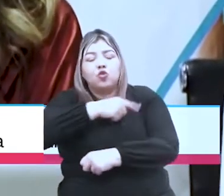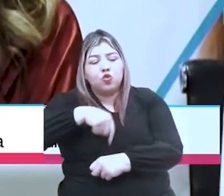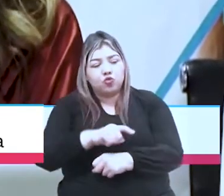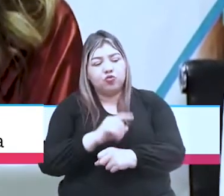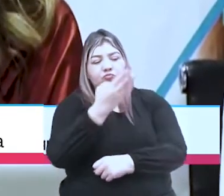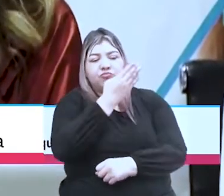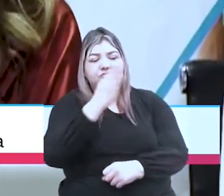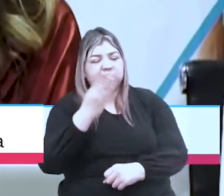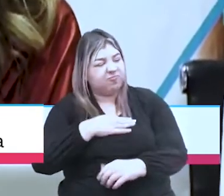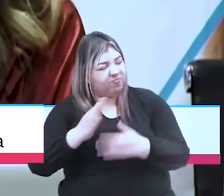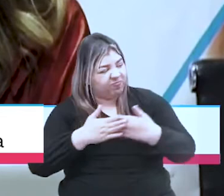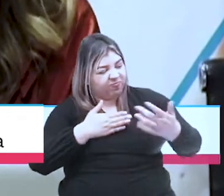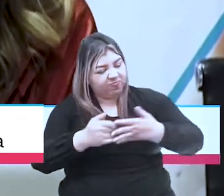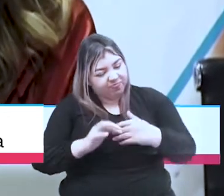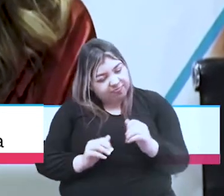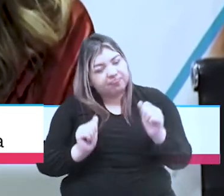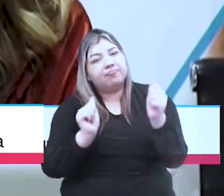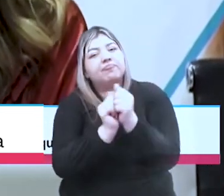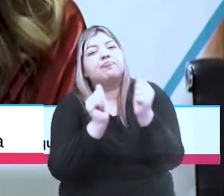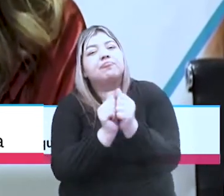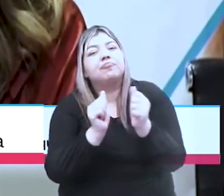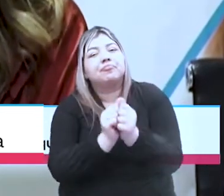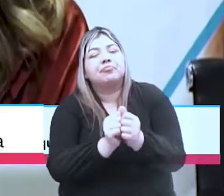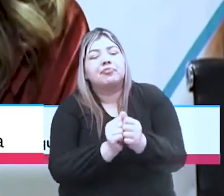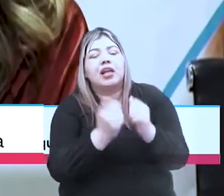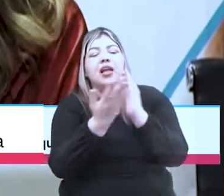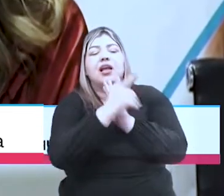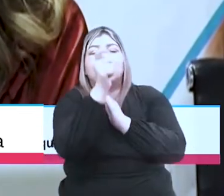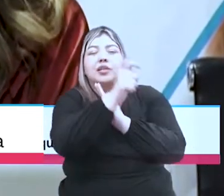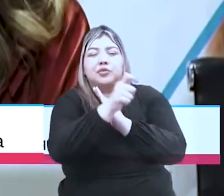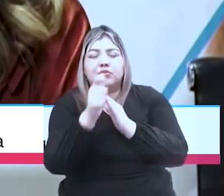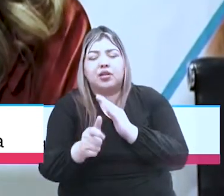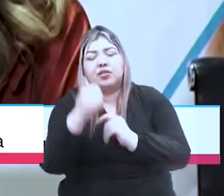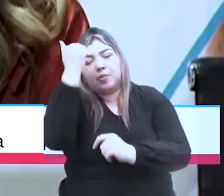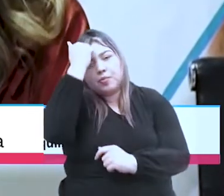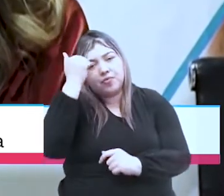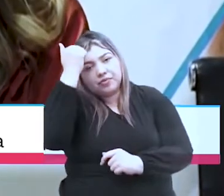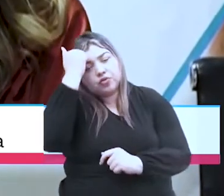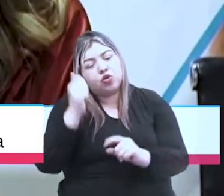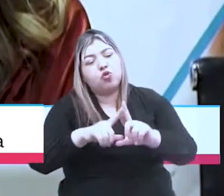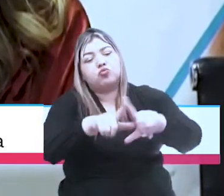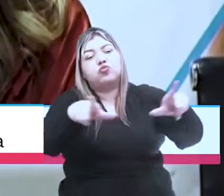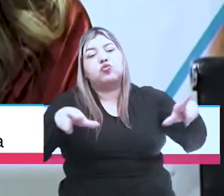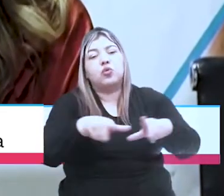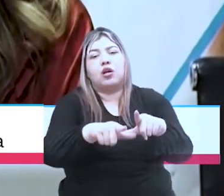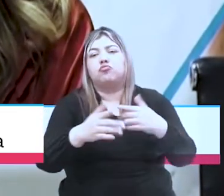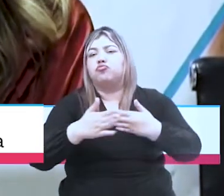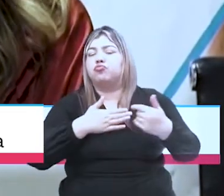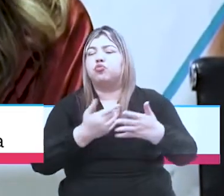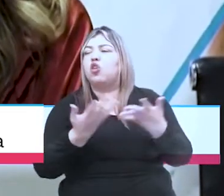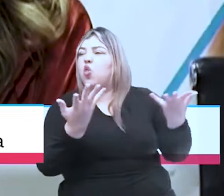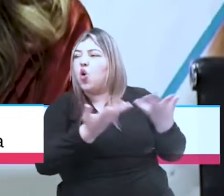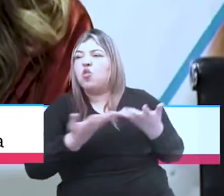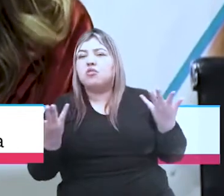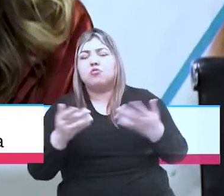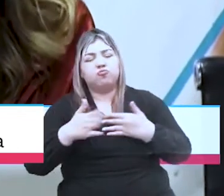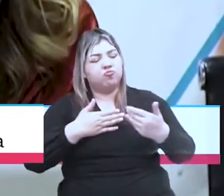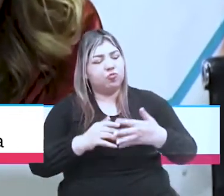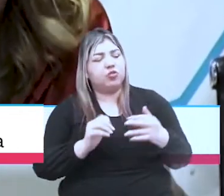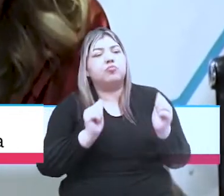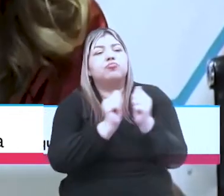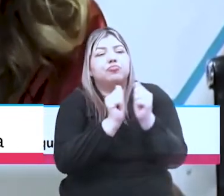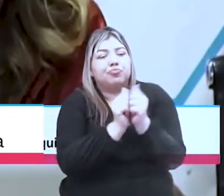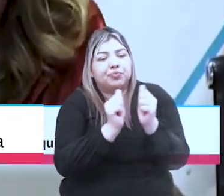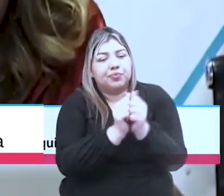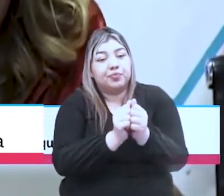de acompañar a nuestros estudiantes y maestros en el aula desde donde estuviéramos. Lideramos la implementación de un